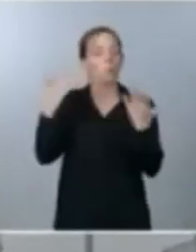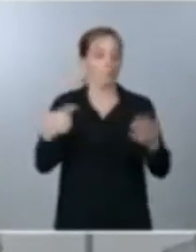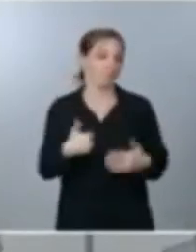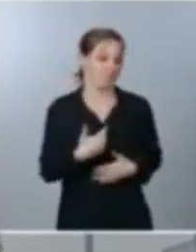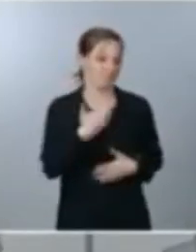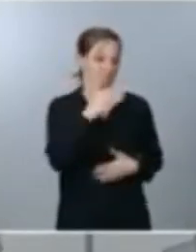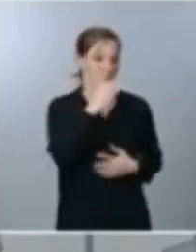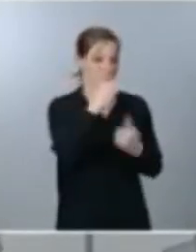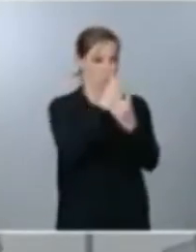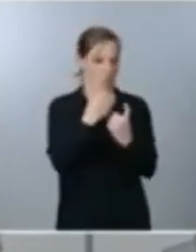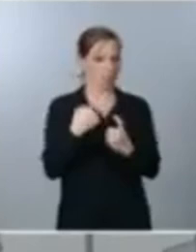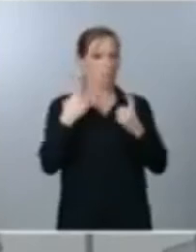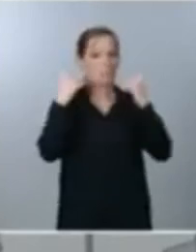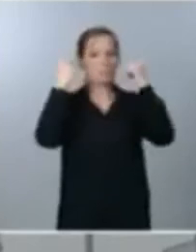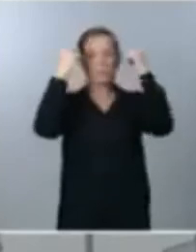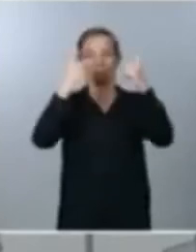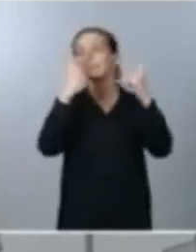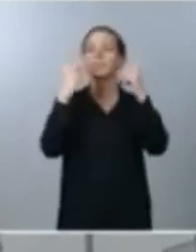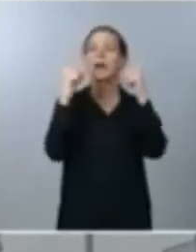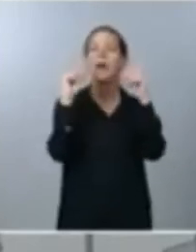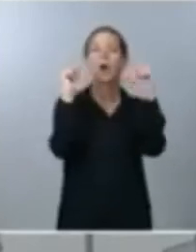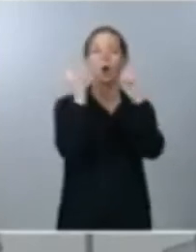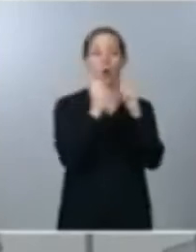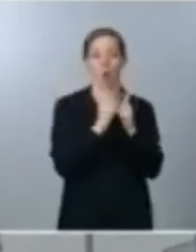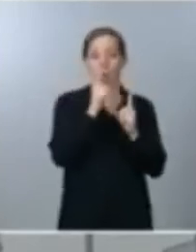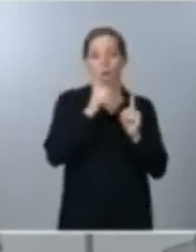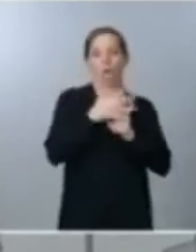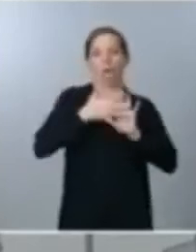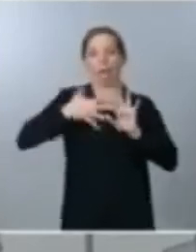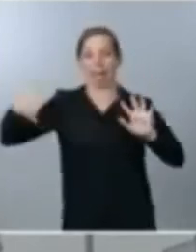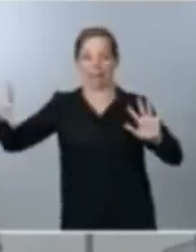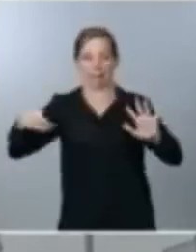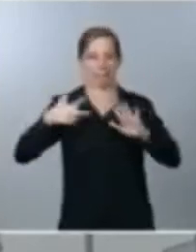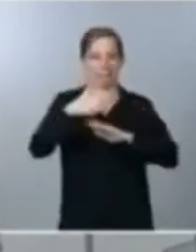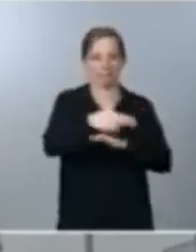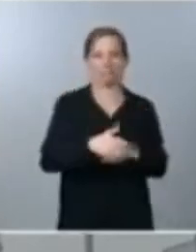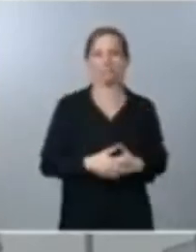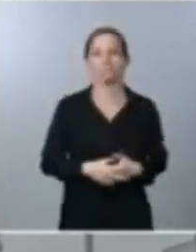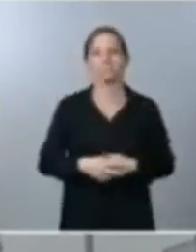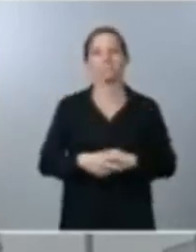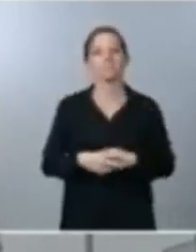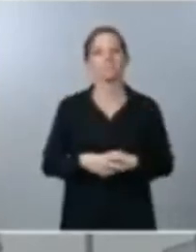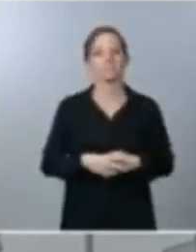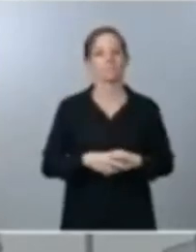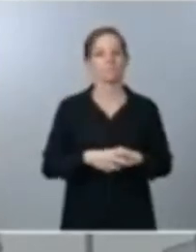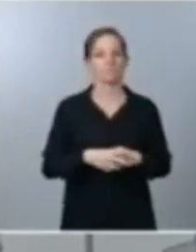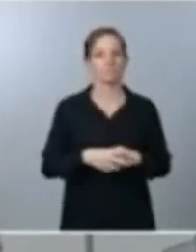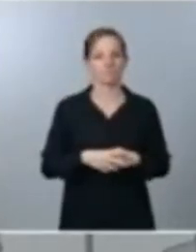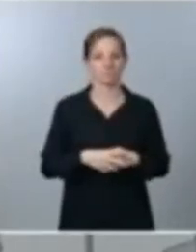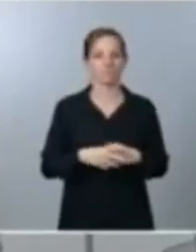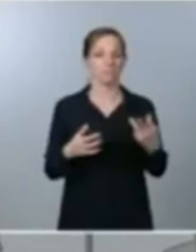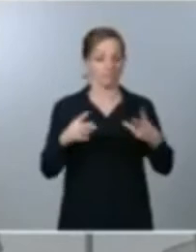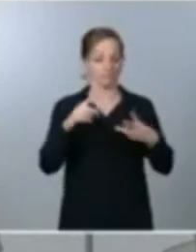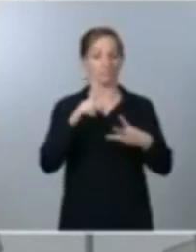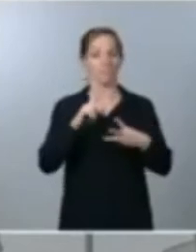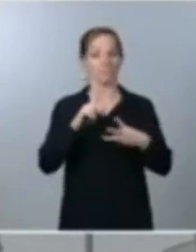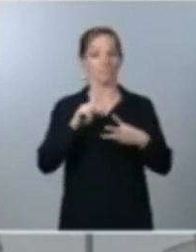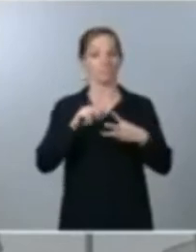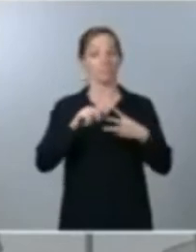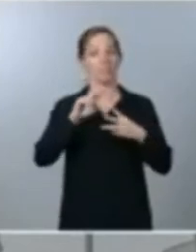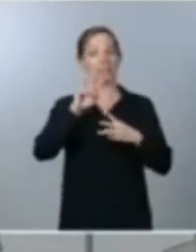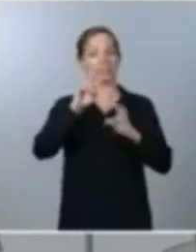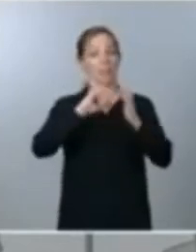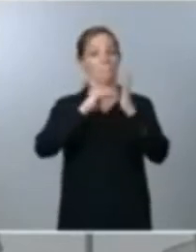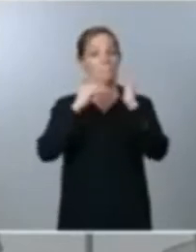de ser conciso porque si no me extiendo muchísimo en las respuestas en relación con el plan del pequeño